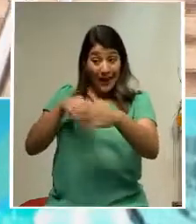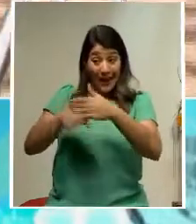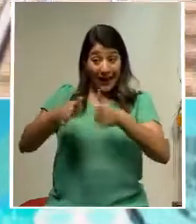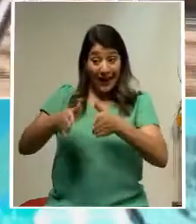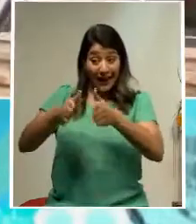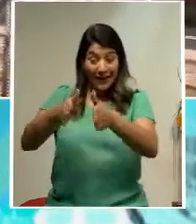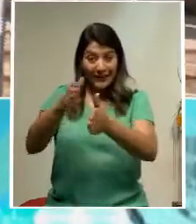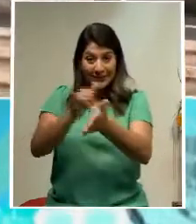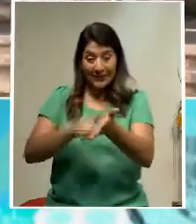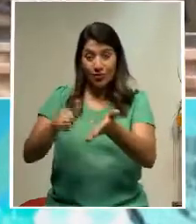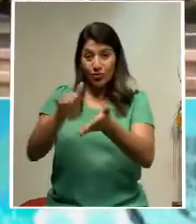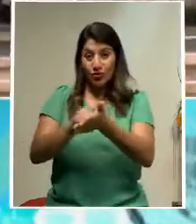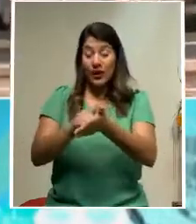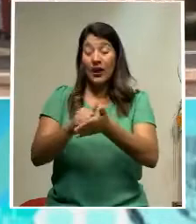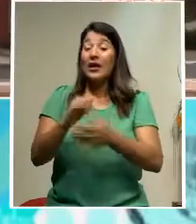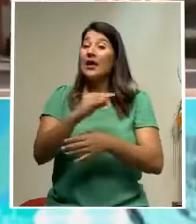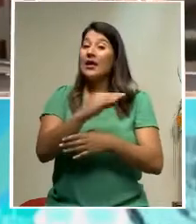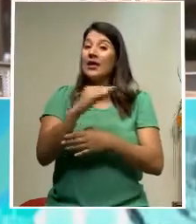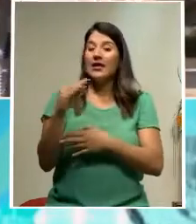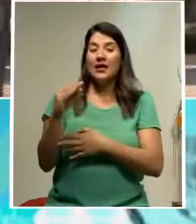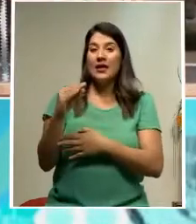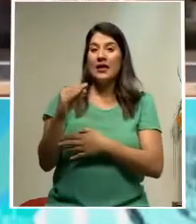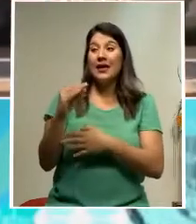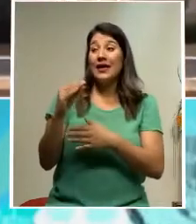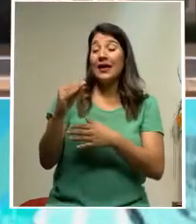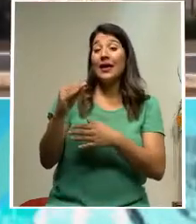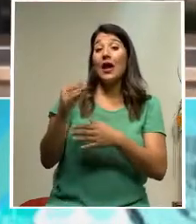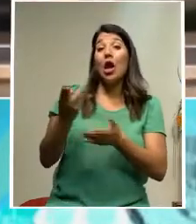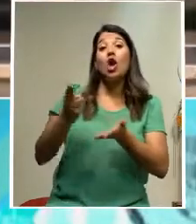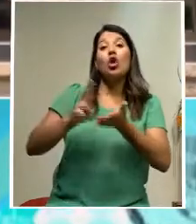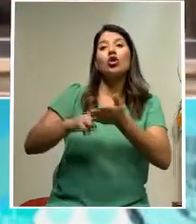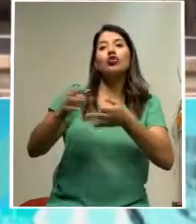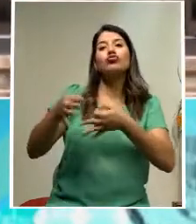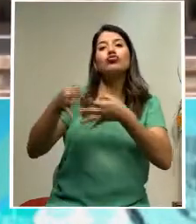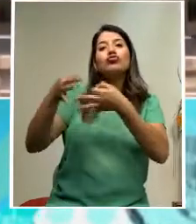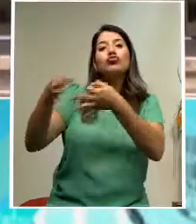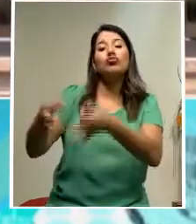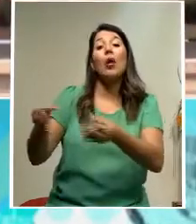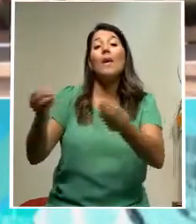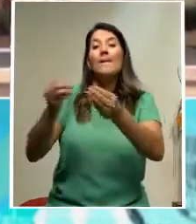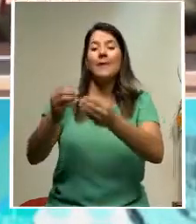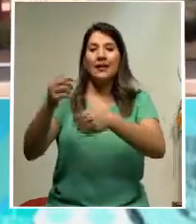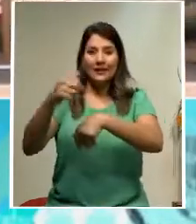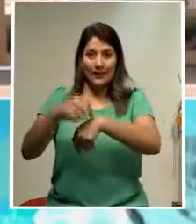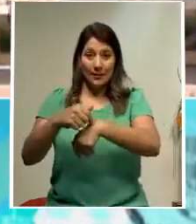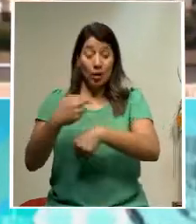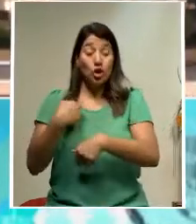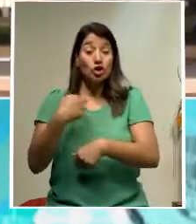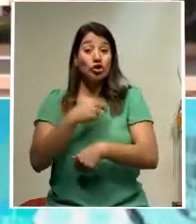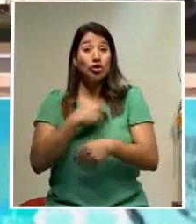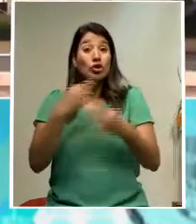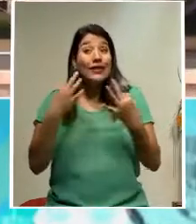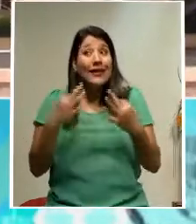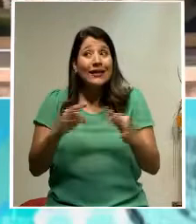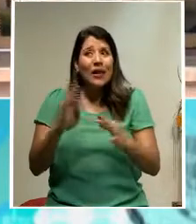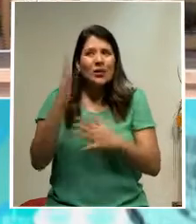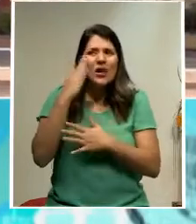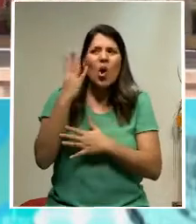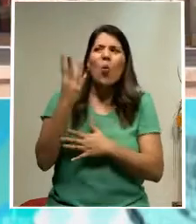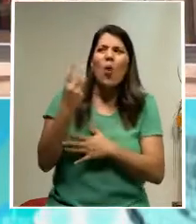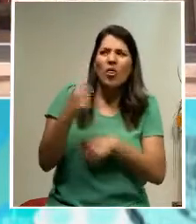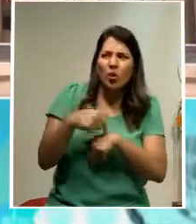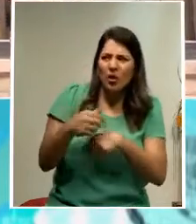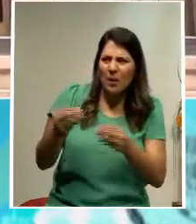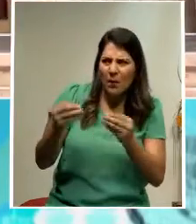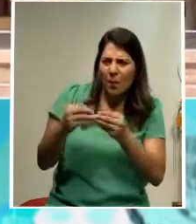y que se dio una prórroga del contrato que ya tenía. Tratamos de conocer por cuánto tiempo era la prórroga y las